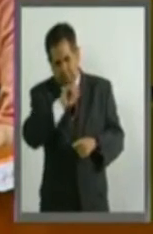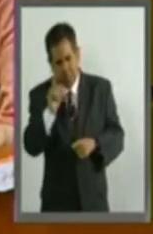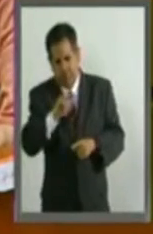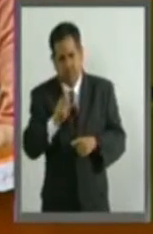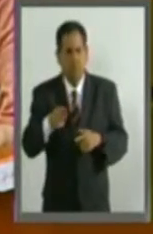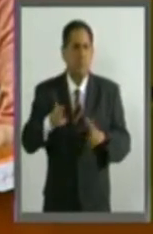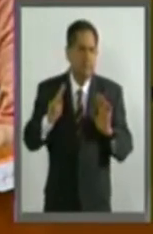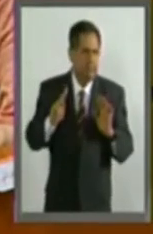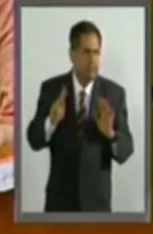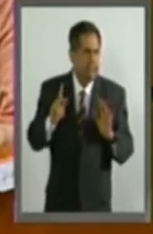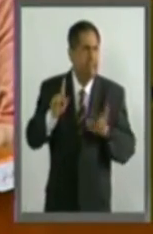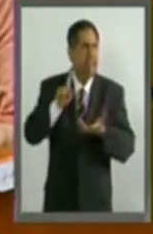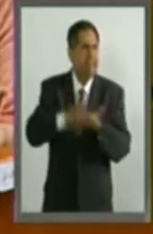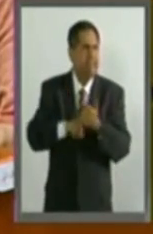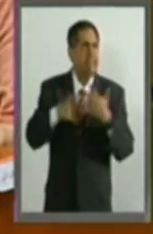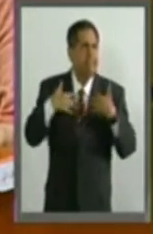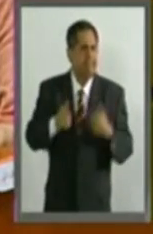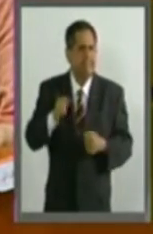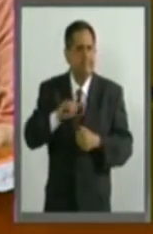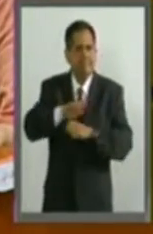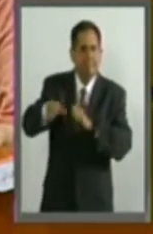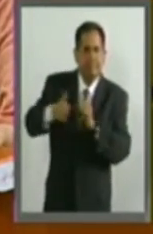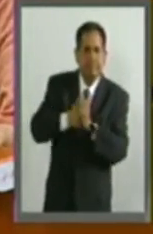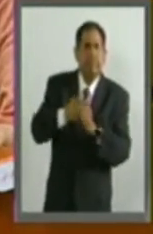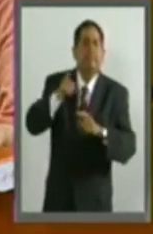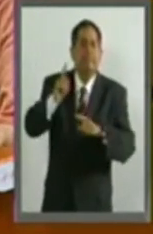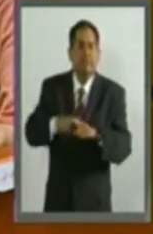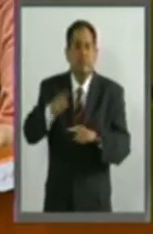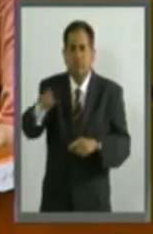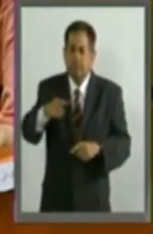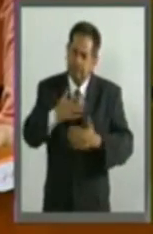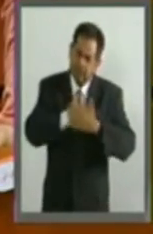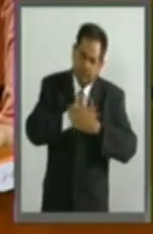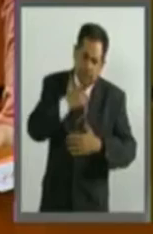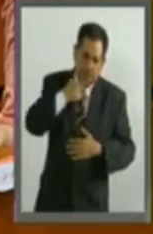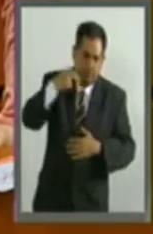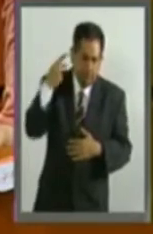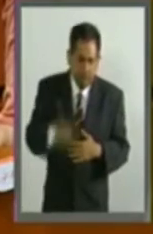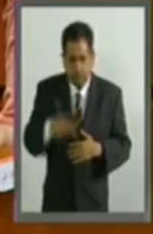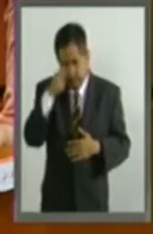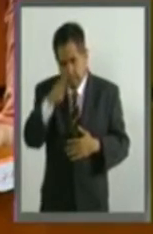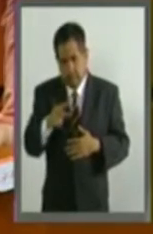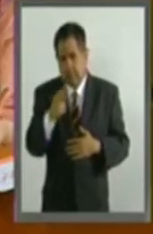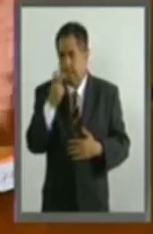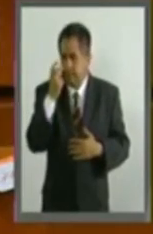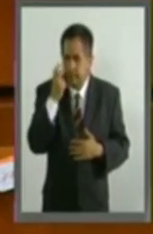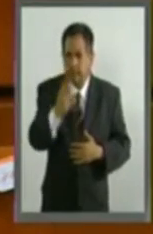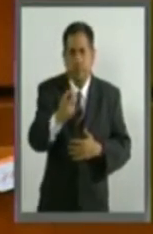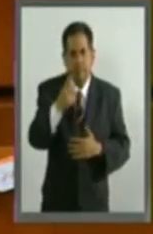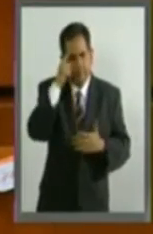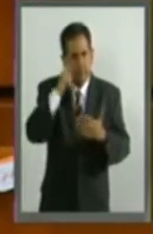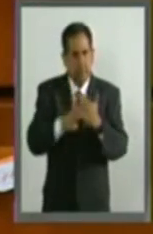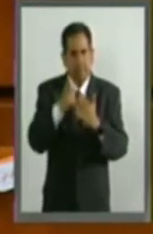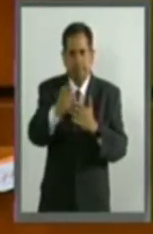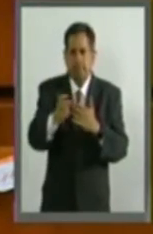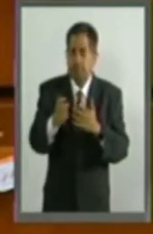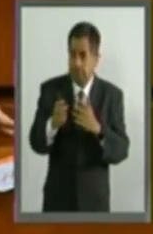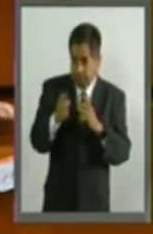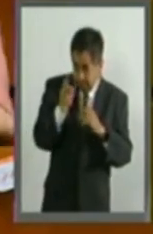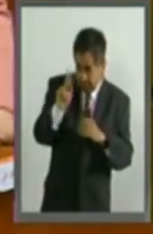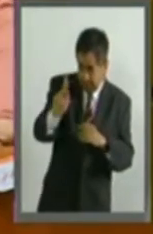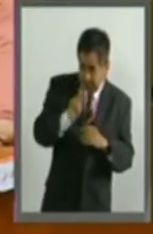pero entiendo que las anima un espíritu de amor a México. Y creo que eso nos debe de llevar